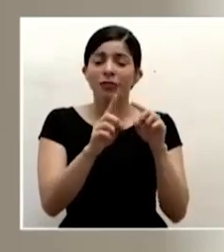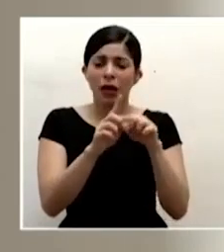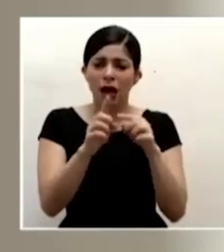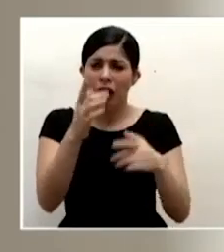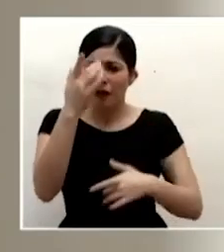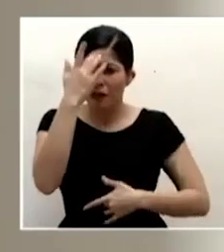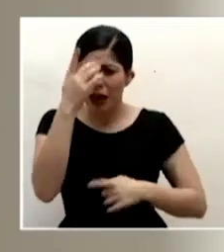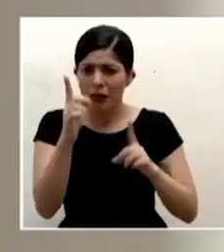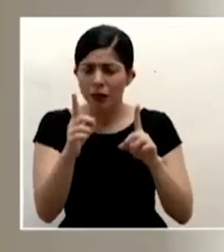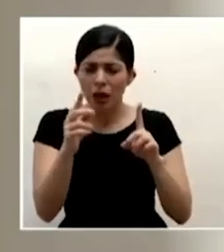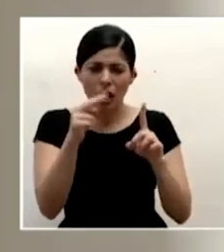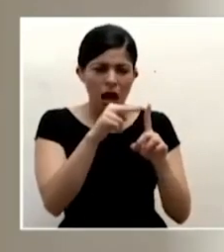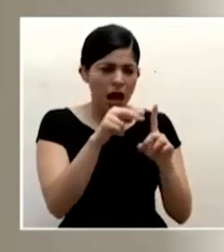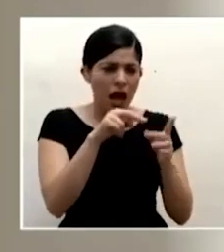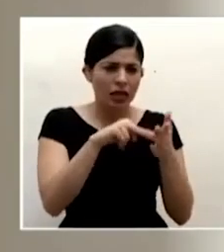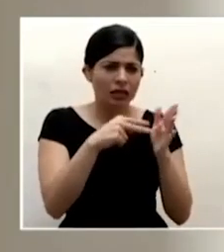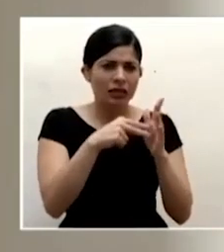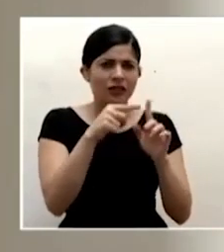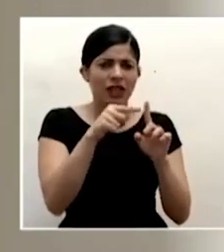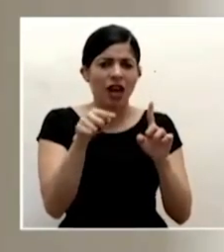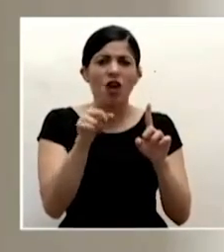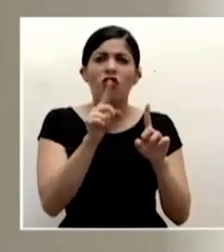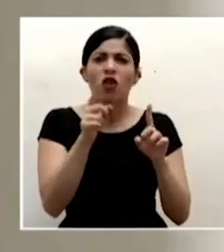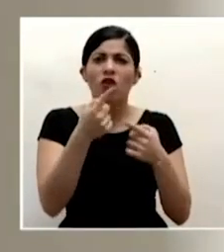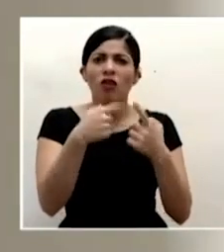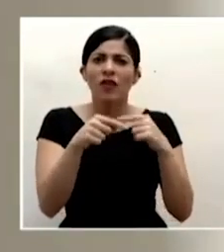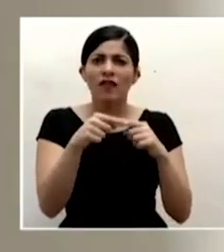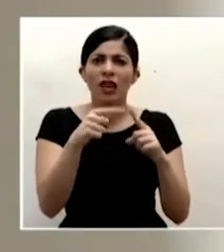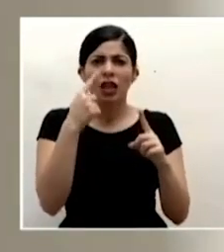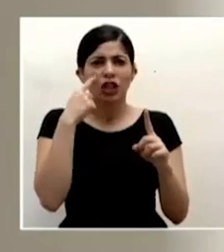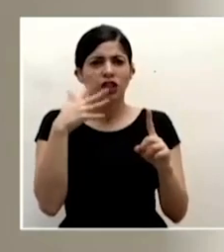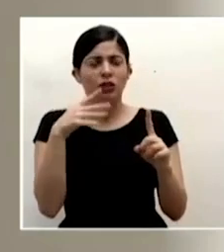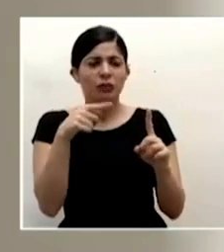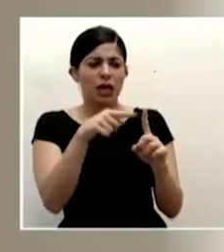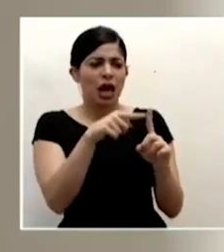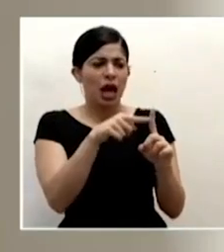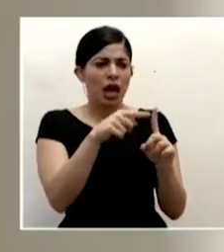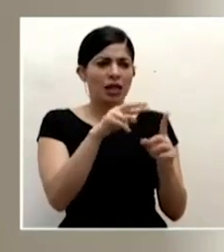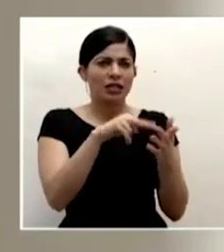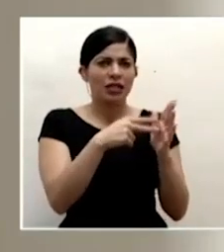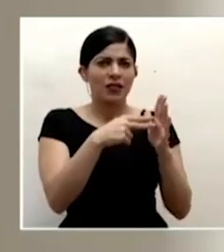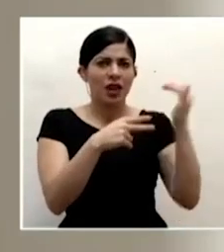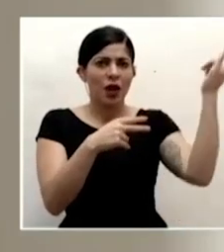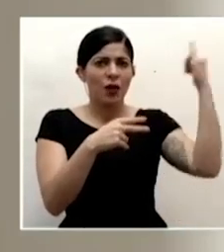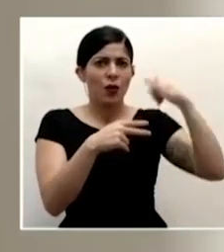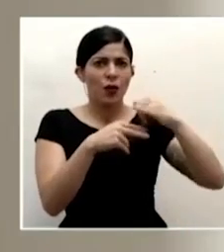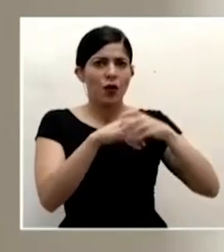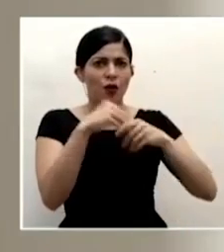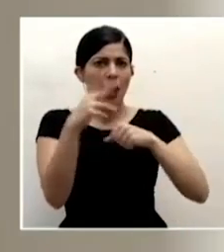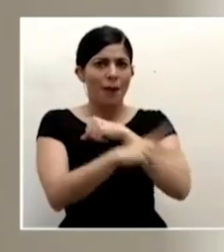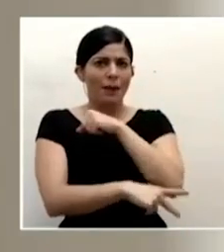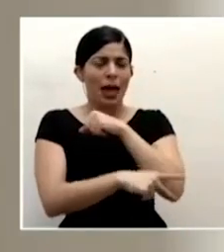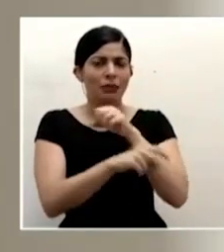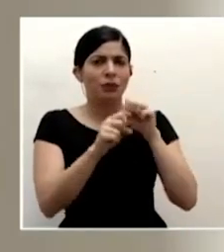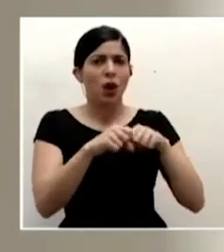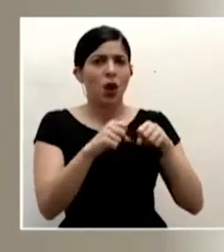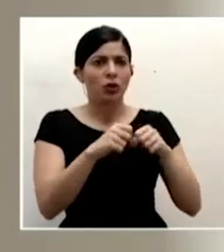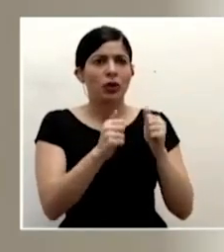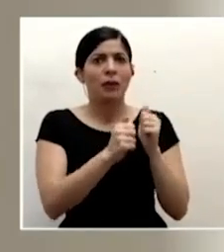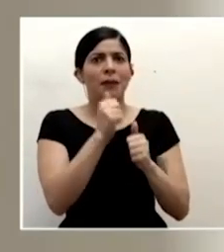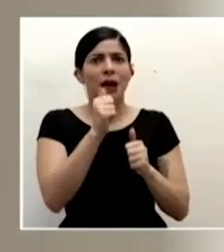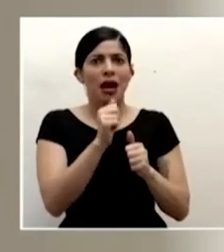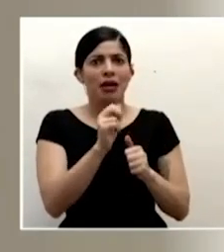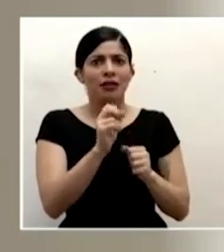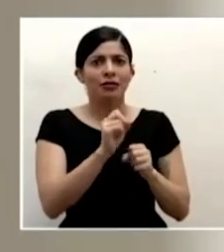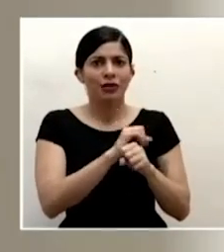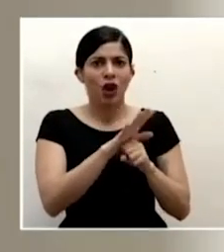el nexo que uno sospecha en ese caso sería esa persona que regresó de un país donde posiblemente haya mucha más circulación ese es uno de los